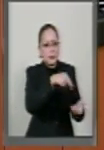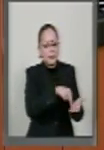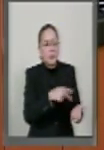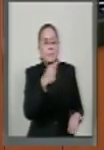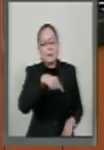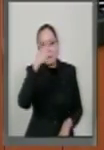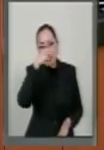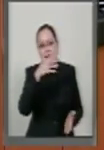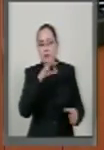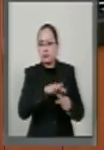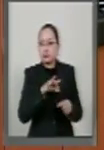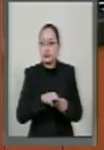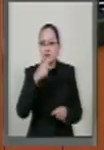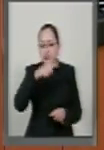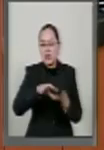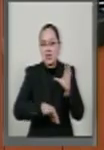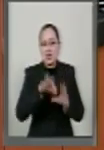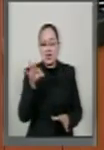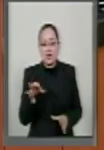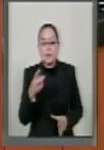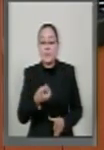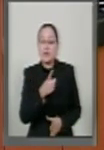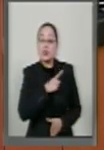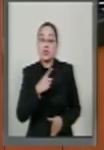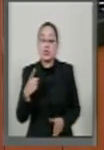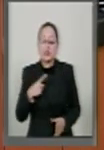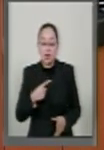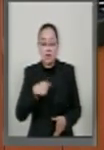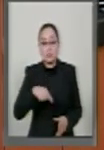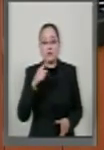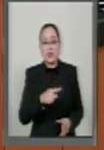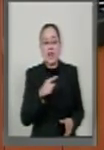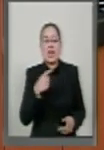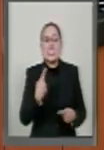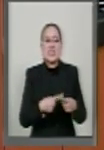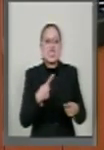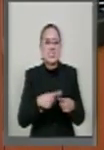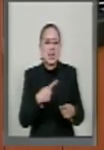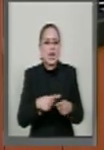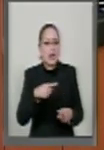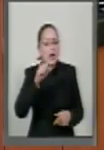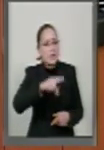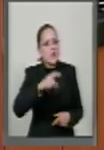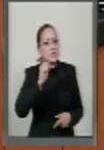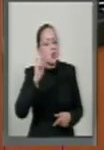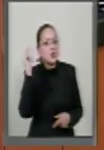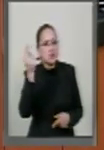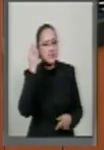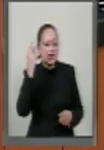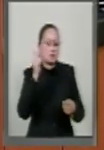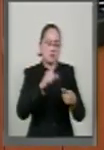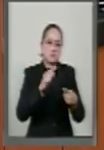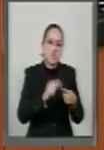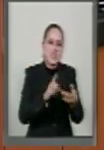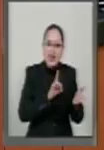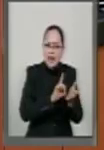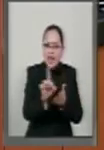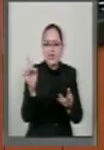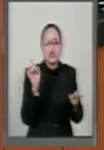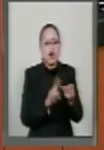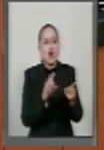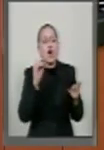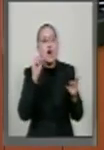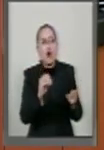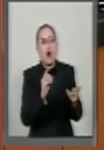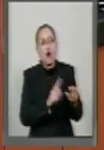debe integrarse forzosamente por personas de carrera judicial, pero también por académicos y profesionales del derecho, que